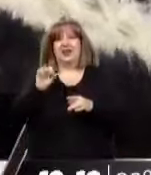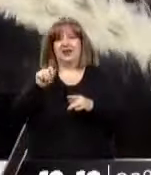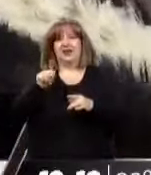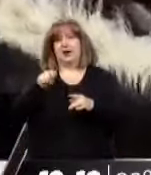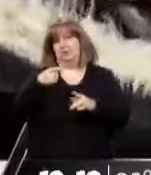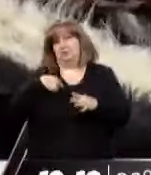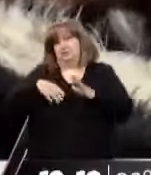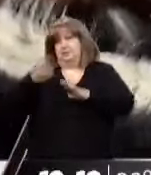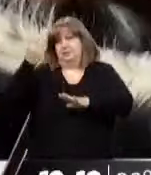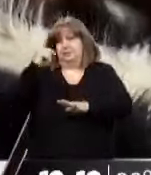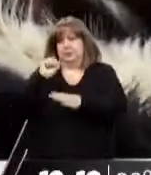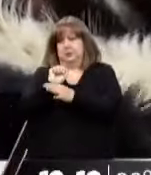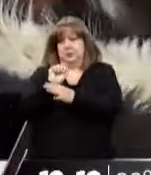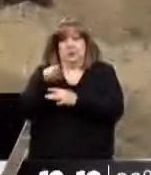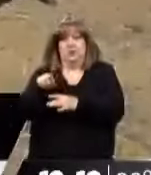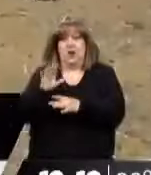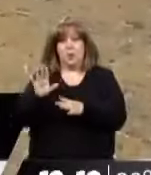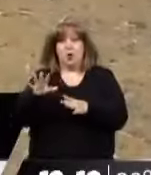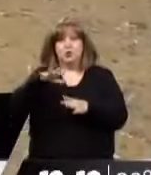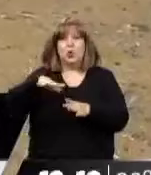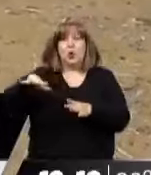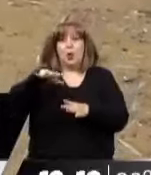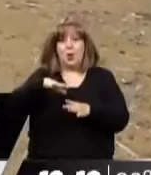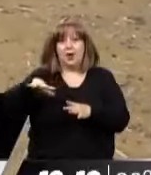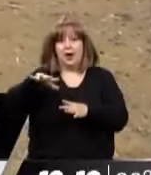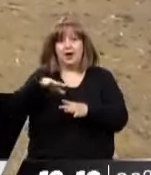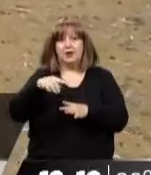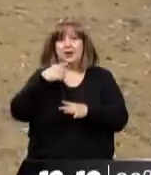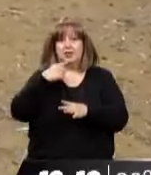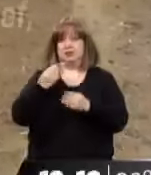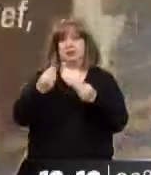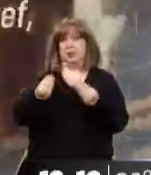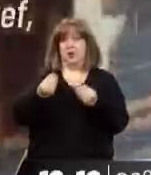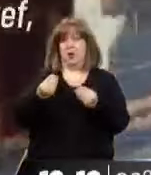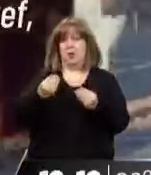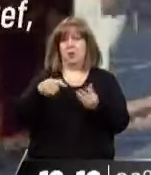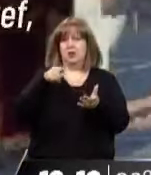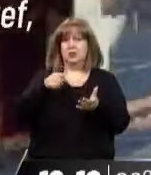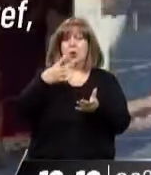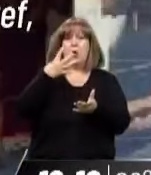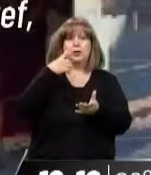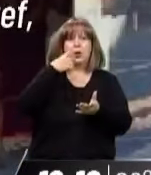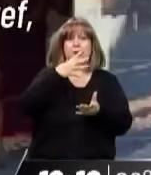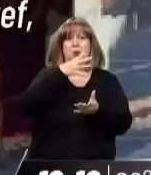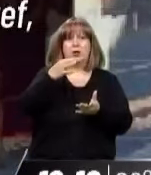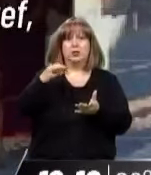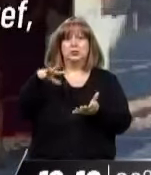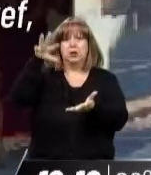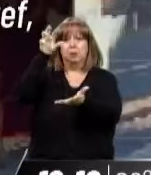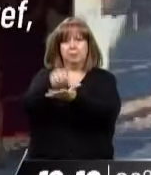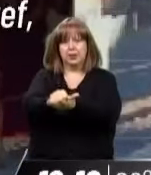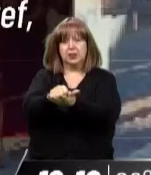puntos turísticos más importantes de Malargue. Bueno, allí entonces aparecen estas 4.400 hectáreas.